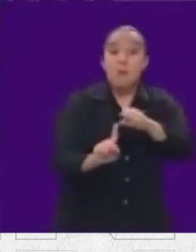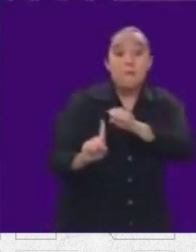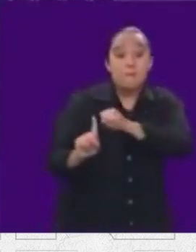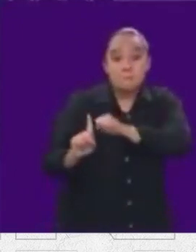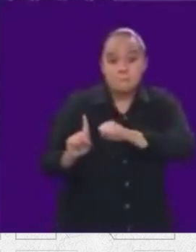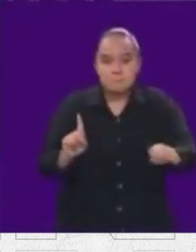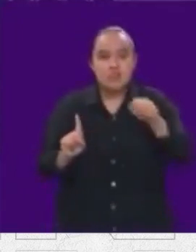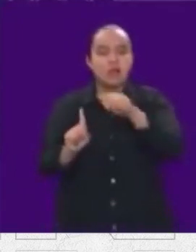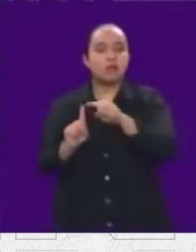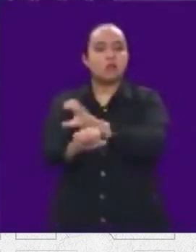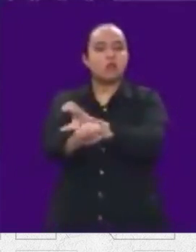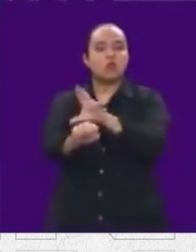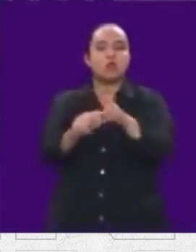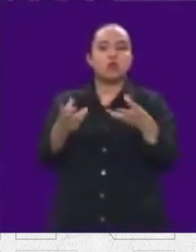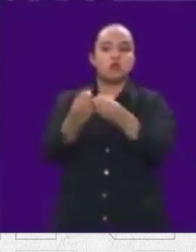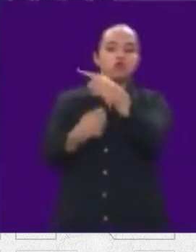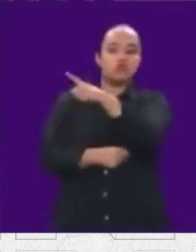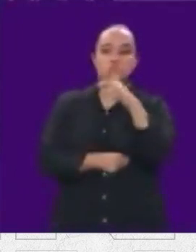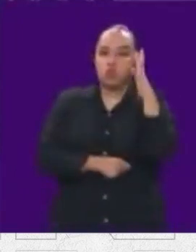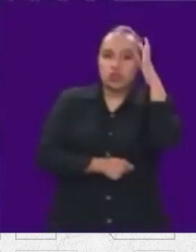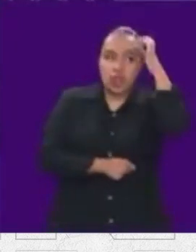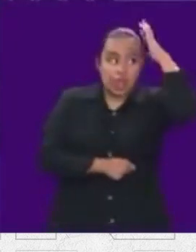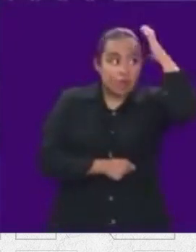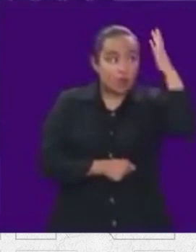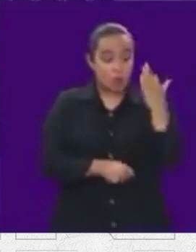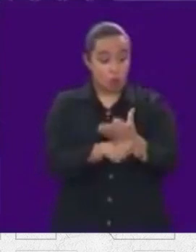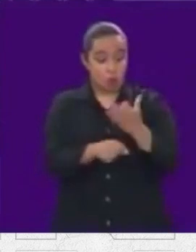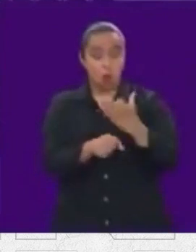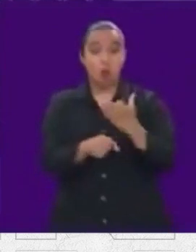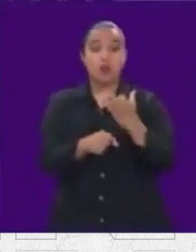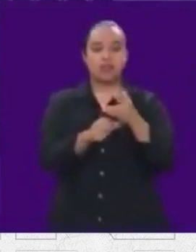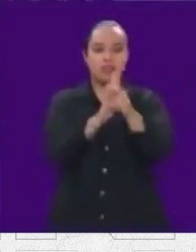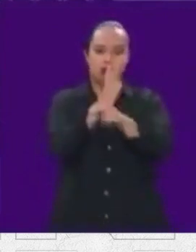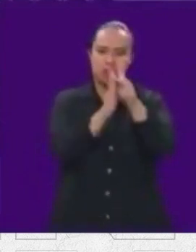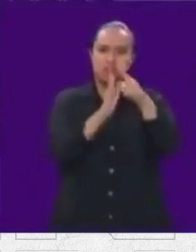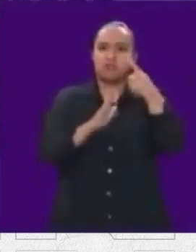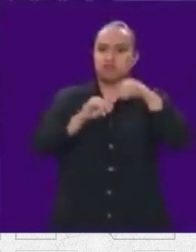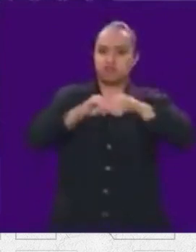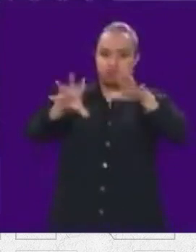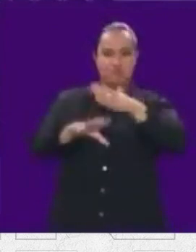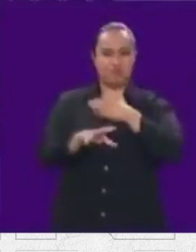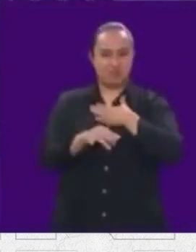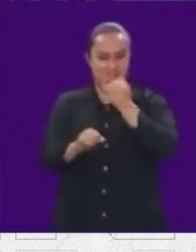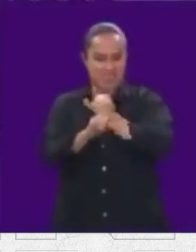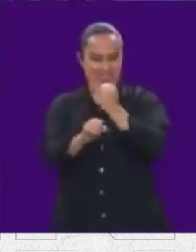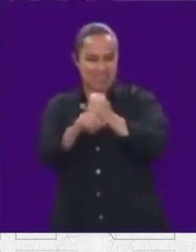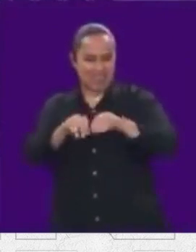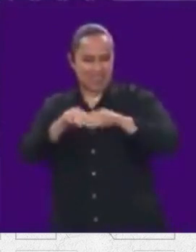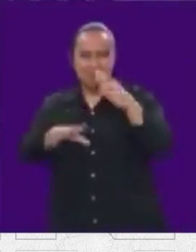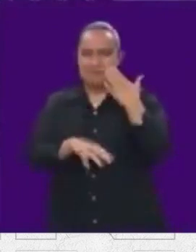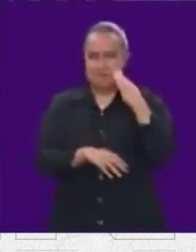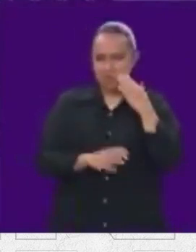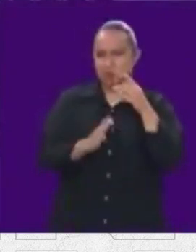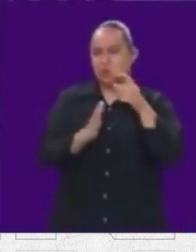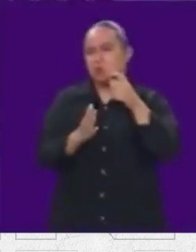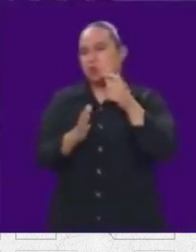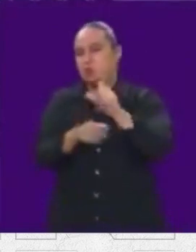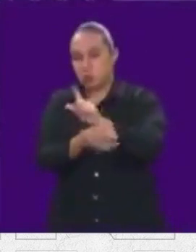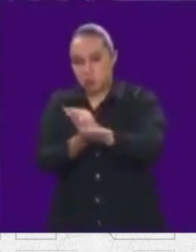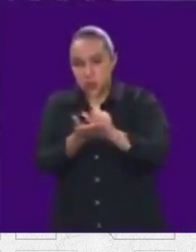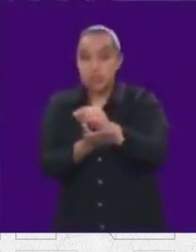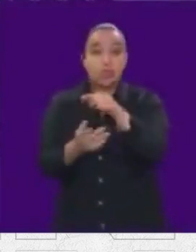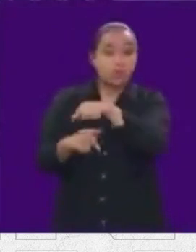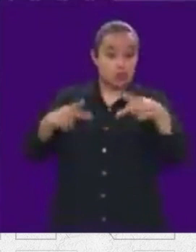electoral de Tawada. En este momento están subiendo un video en mis redes donde aparece esta